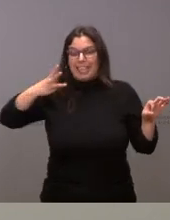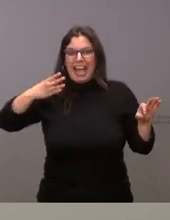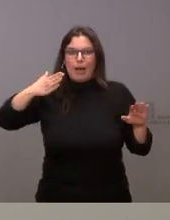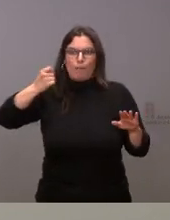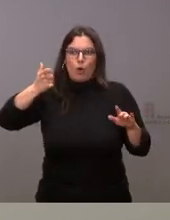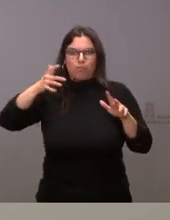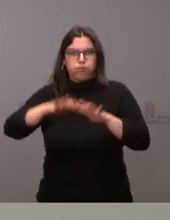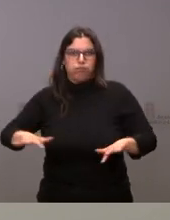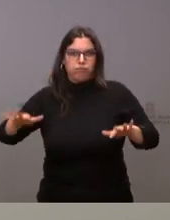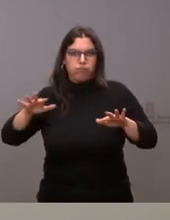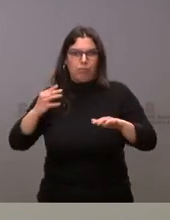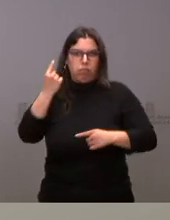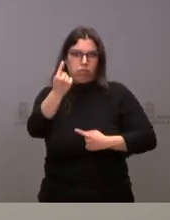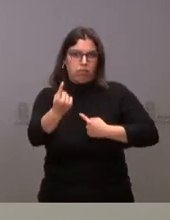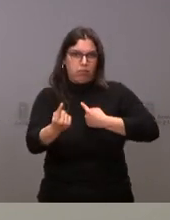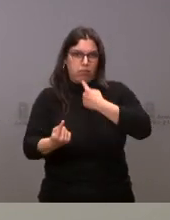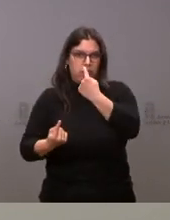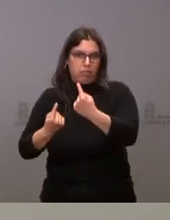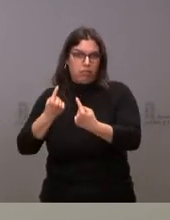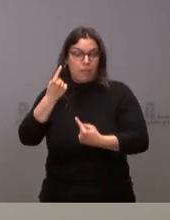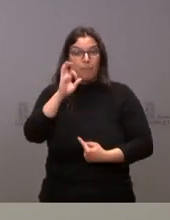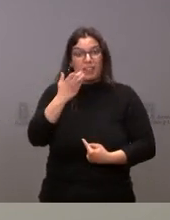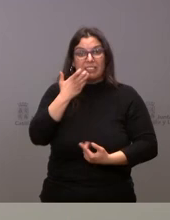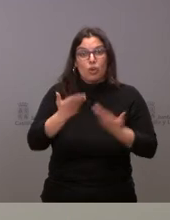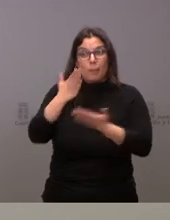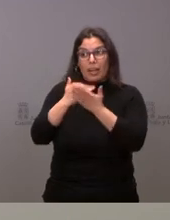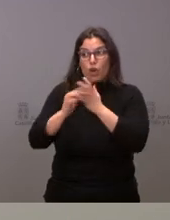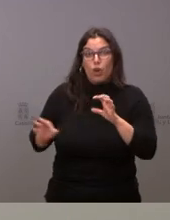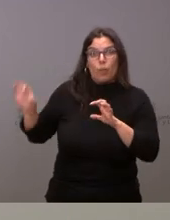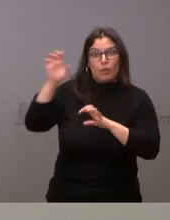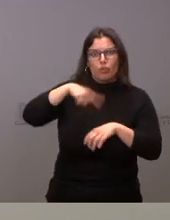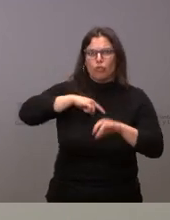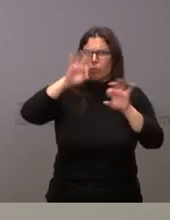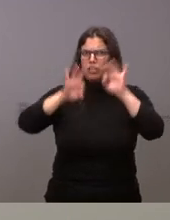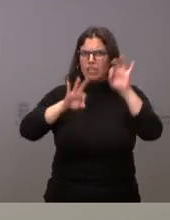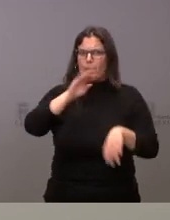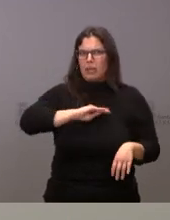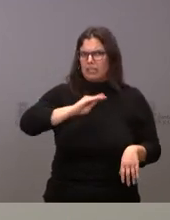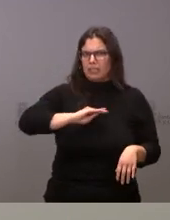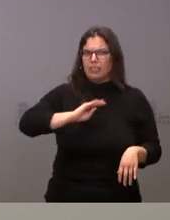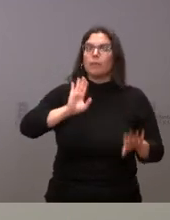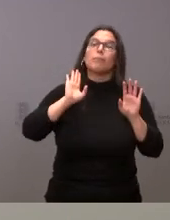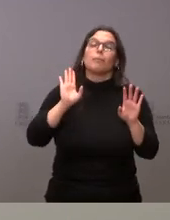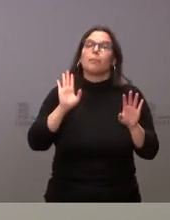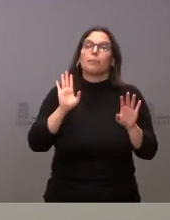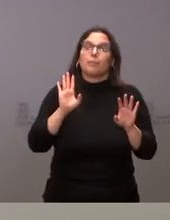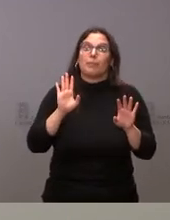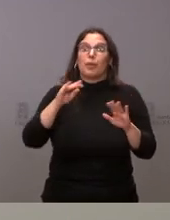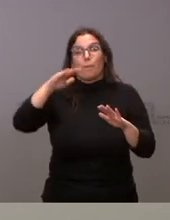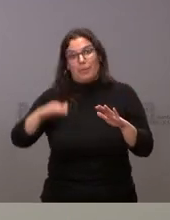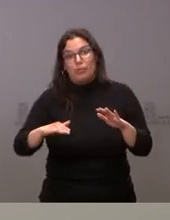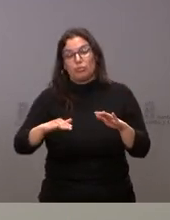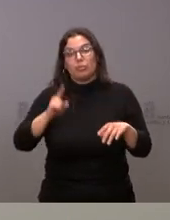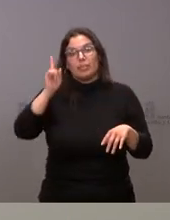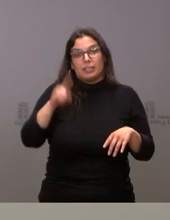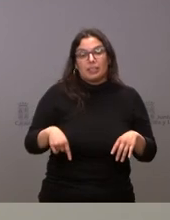la tercera que aunque estamos entre las comunidades autónomas con mayor porcentaje todavía no alcanza esos valores y por tanto a través también de los medios de